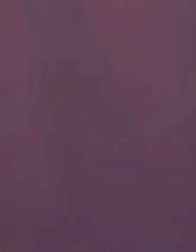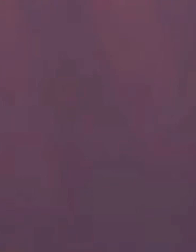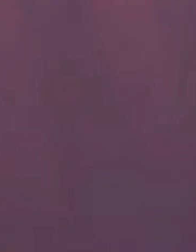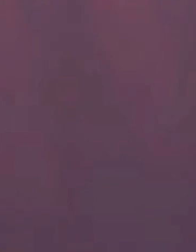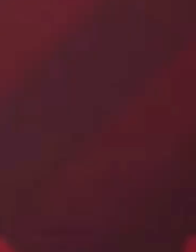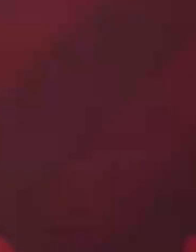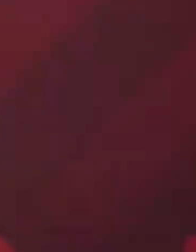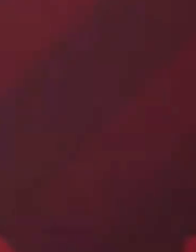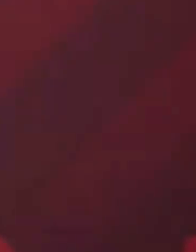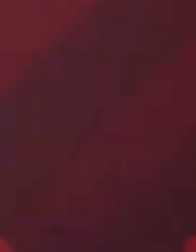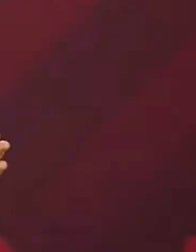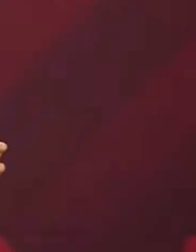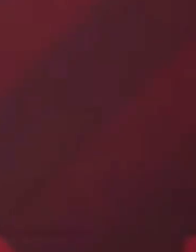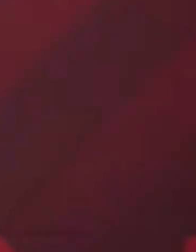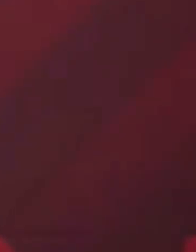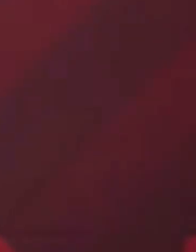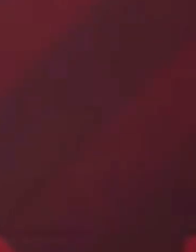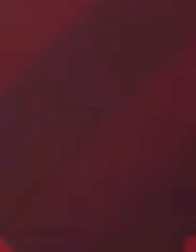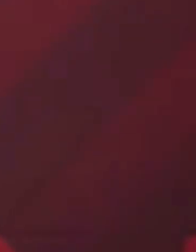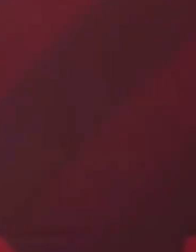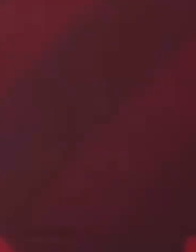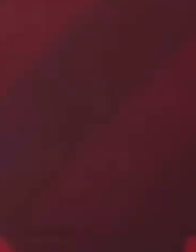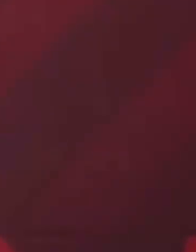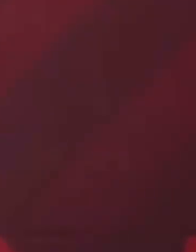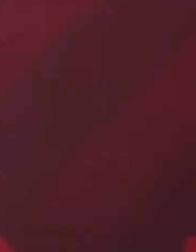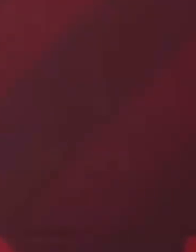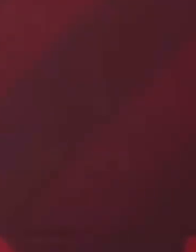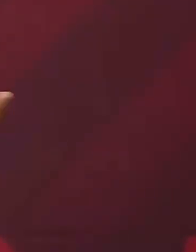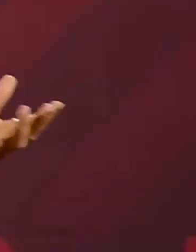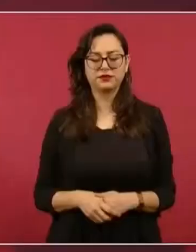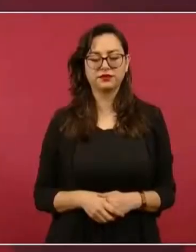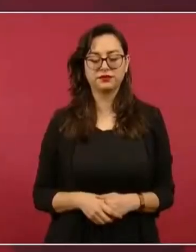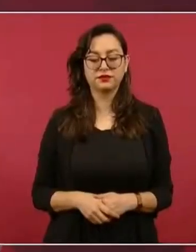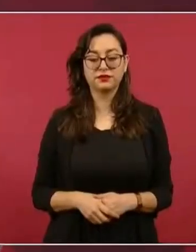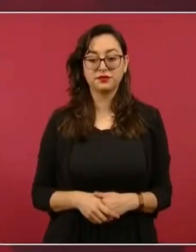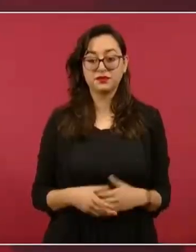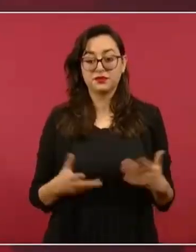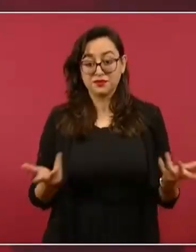Primero Barrett, no sé qué le pasa, porque